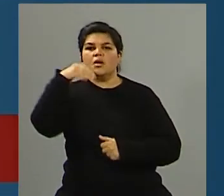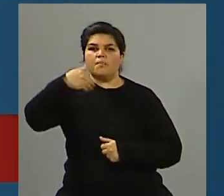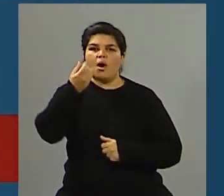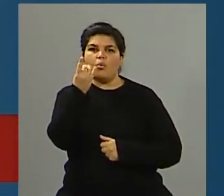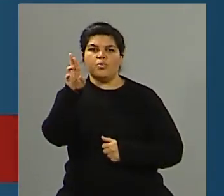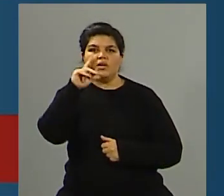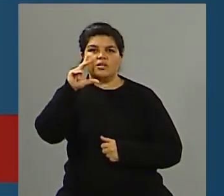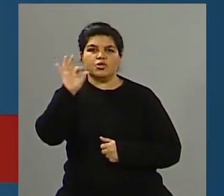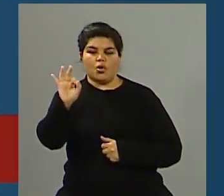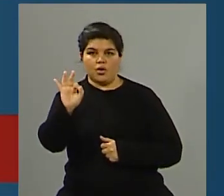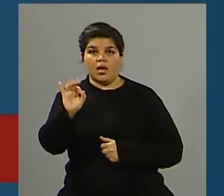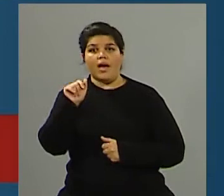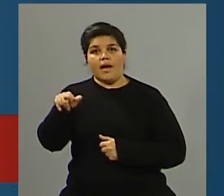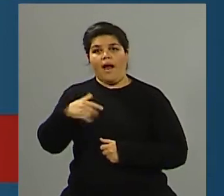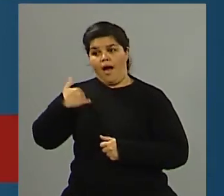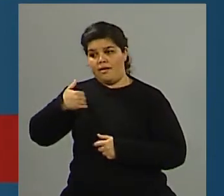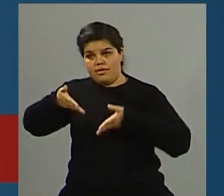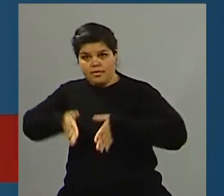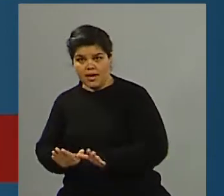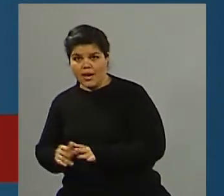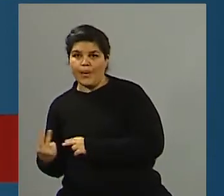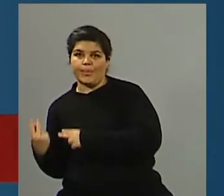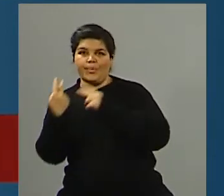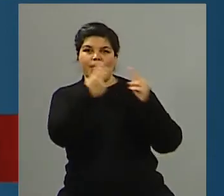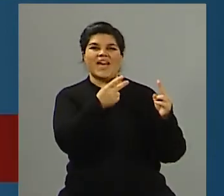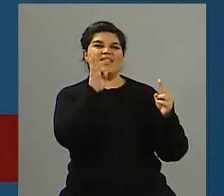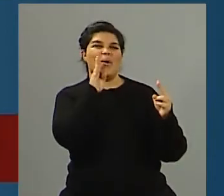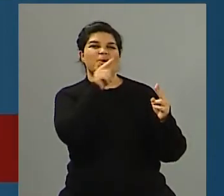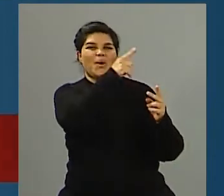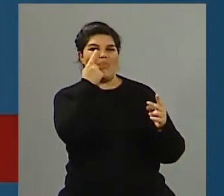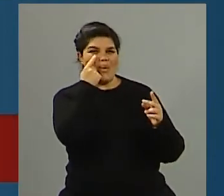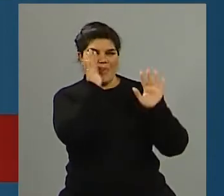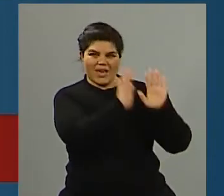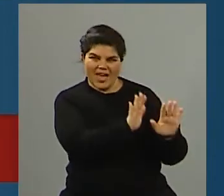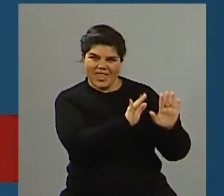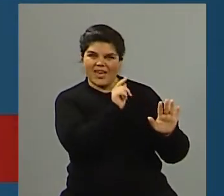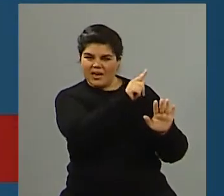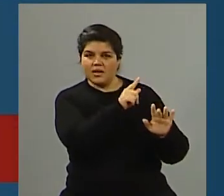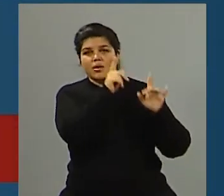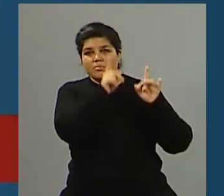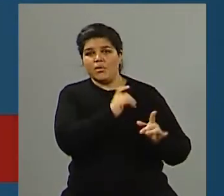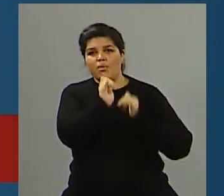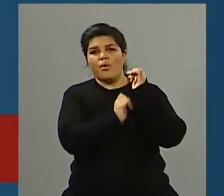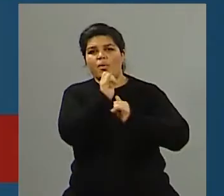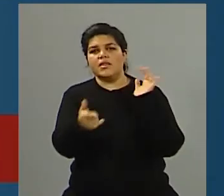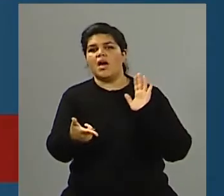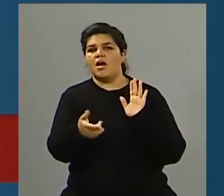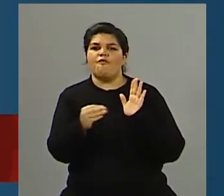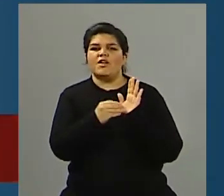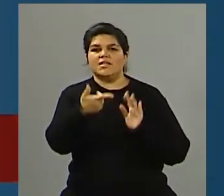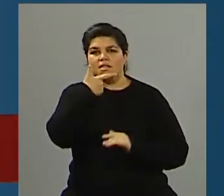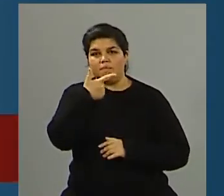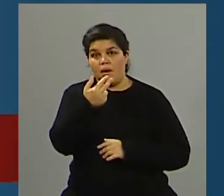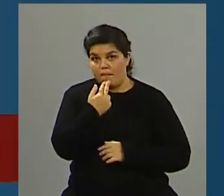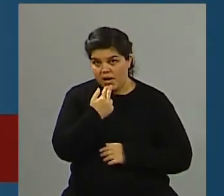periodista, es argentino, radicado ya en Estados Unidos, hemos hablado en más de una oportunidad con él, hoy nos toca hablar del 11 de septiembre,